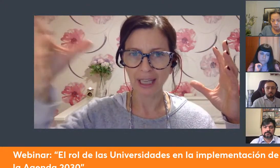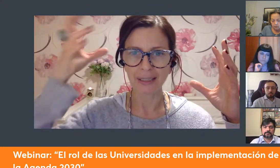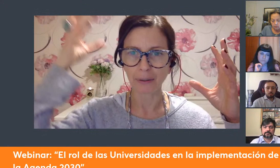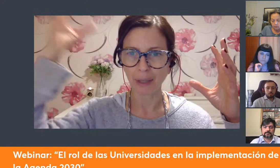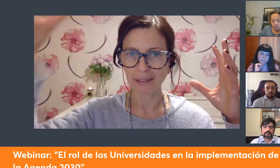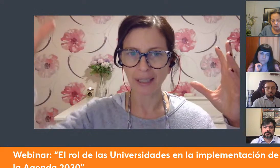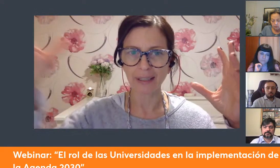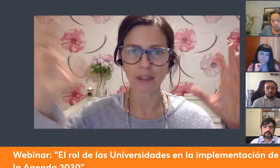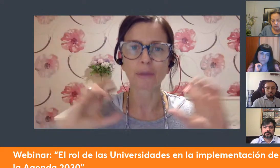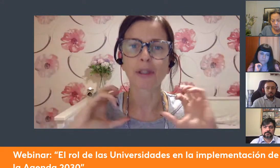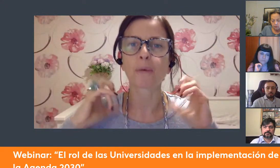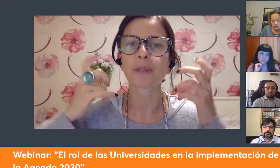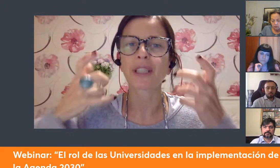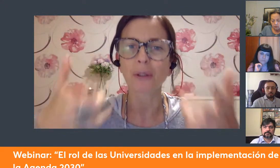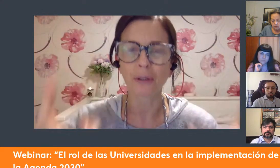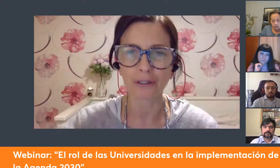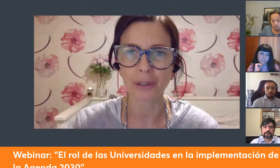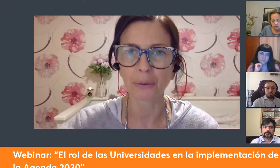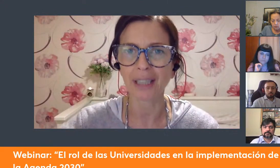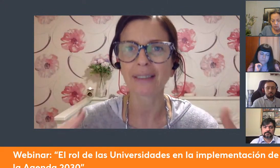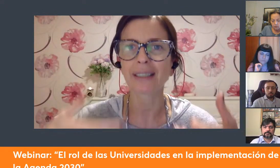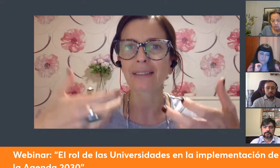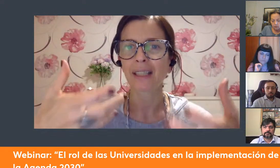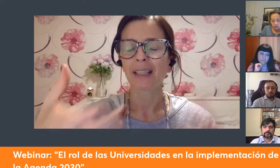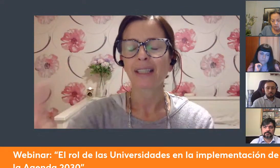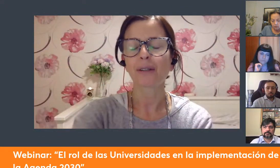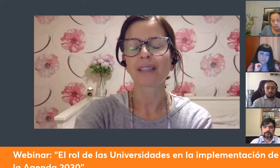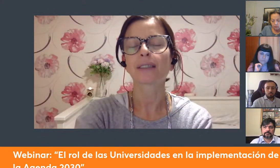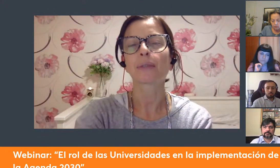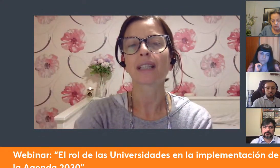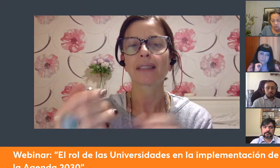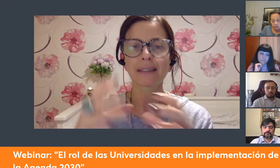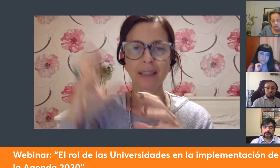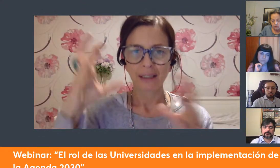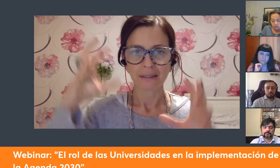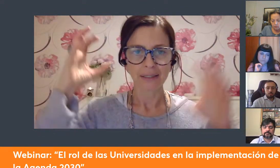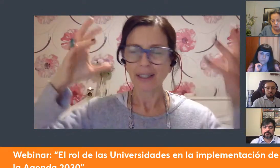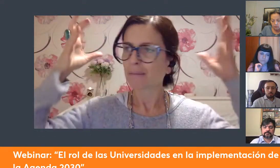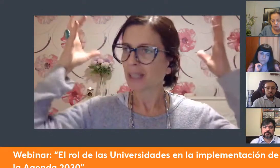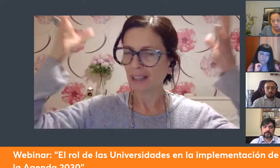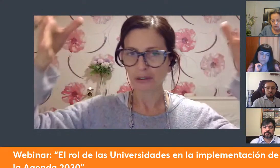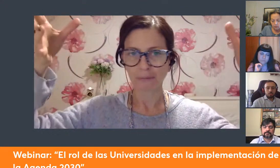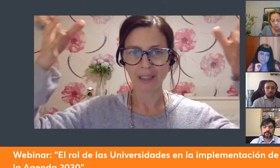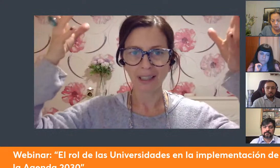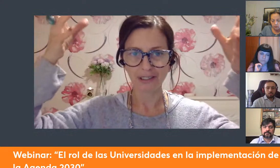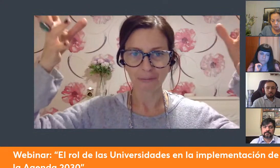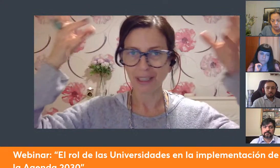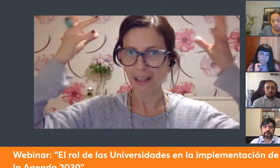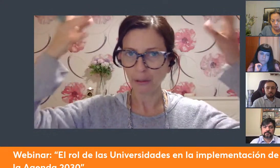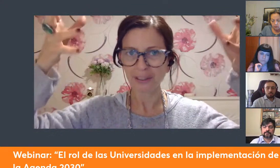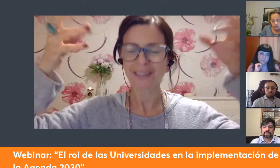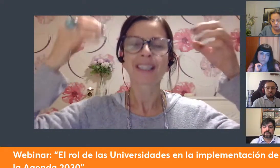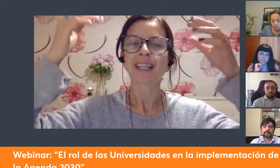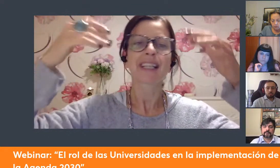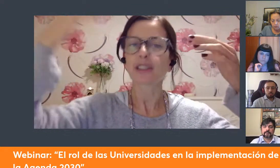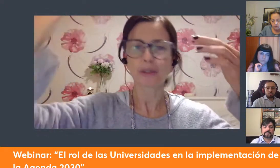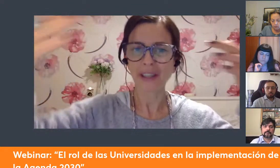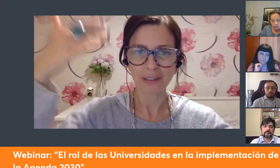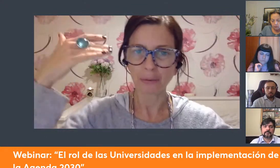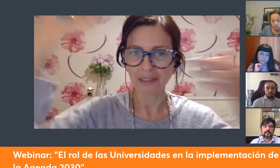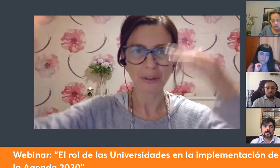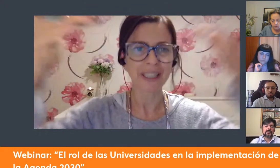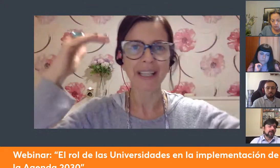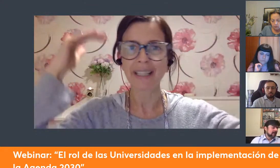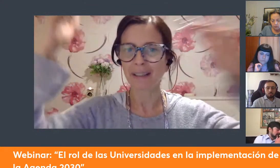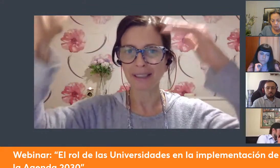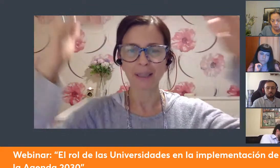racional individualizada yo me comunico con los estudiantes y con las estudiantes desde mi razón y ellos